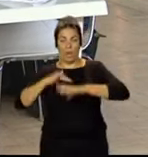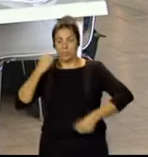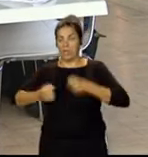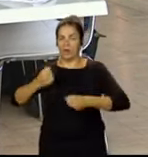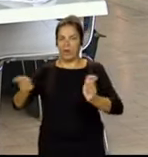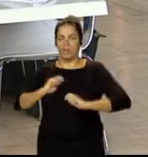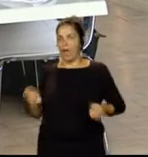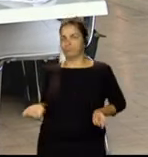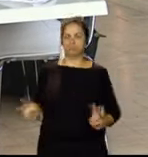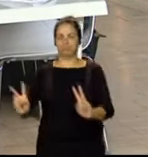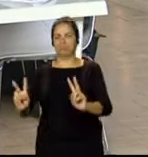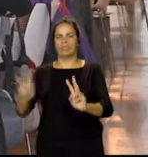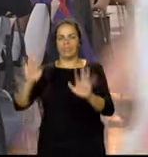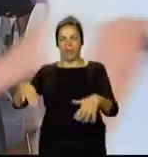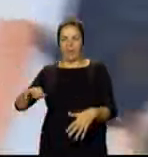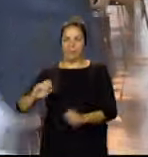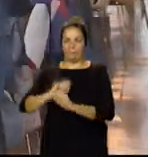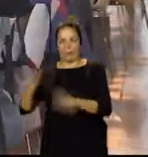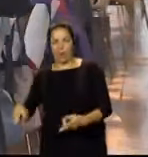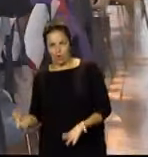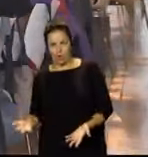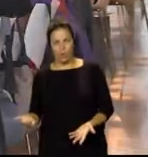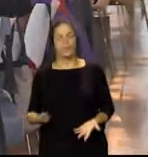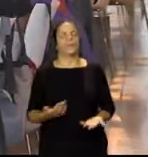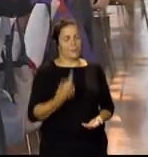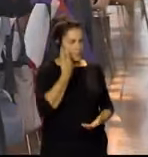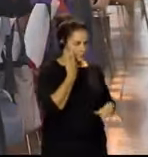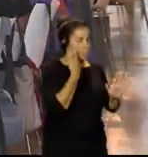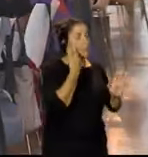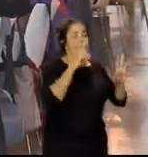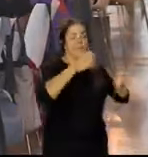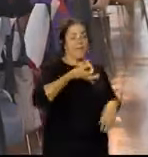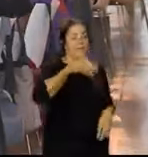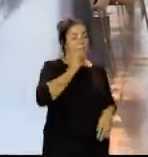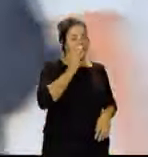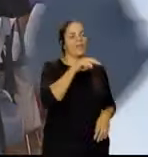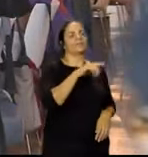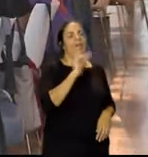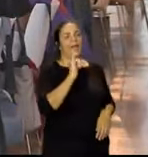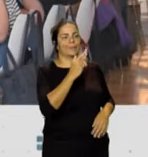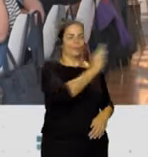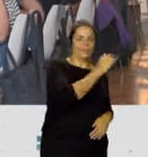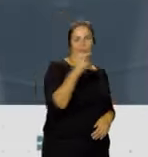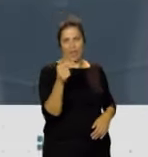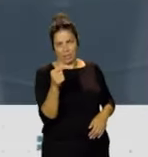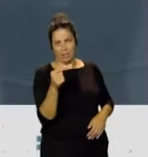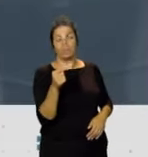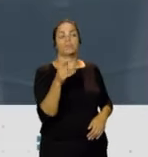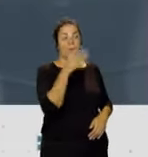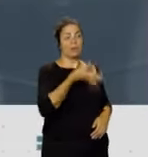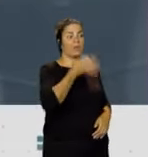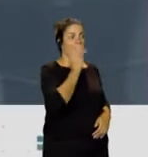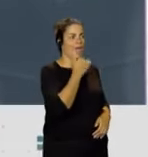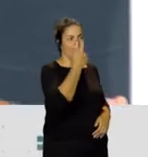estimulan demasiado y al final es peor el remedio que la enfermedad? Bueno, mira, con respecto al café, el café tiene un yin y un yang. El café tiene una parte muy